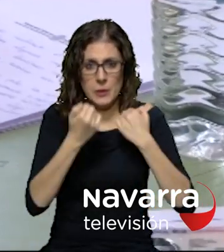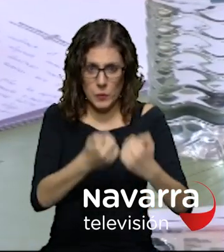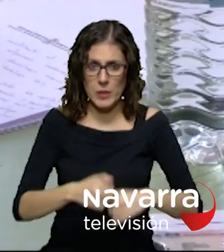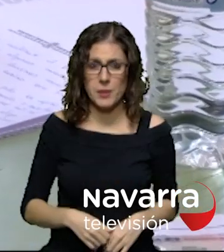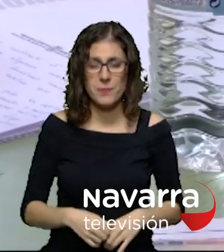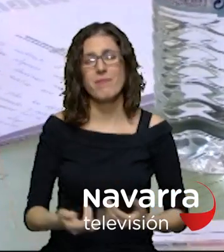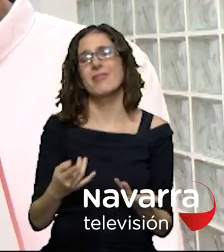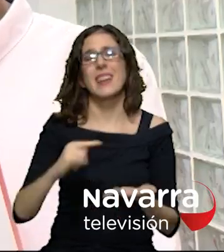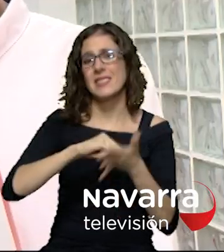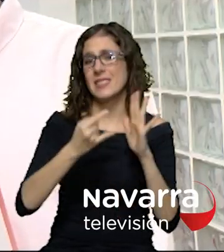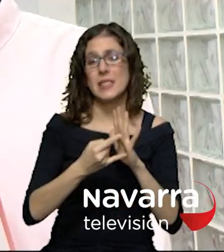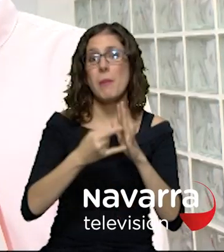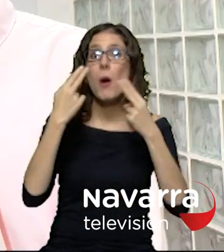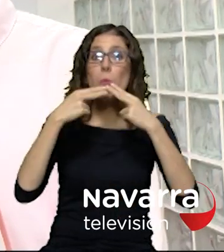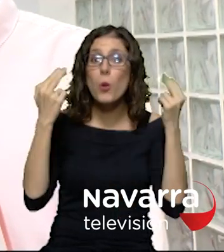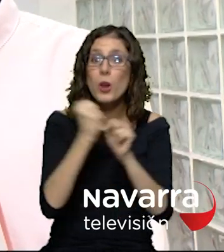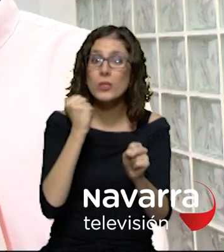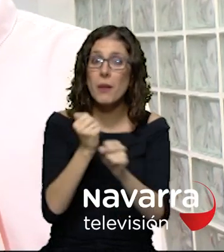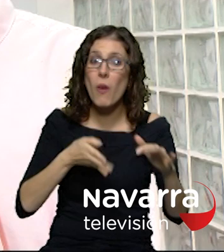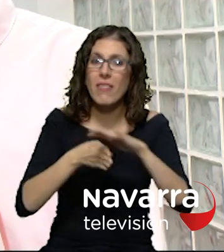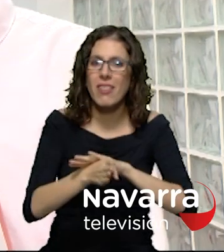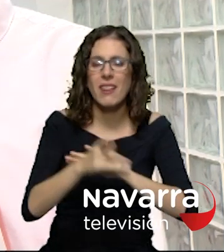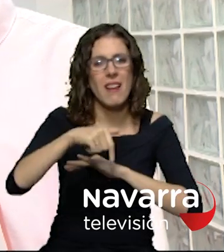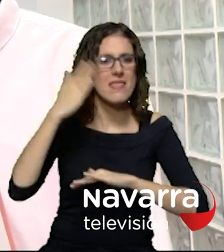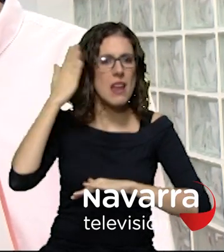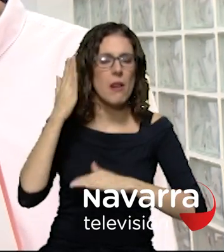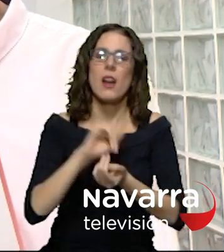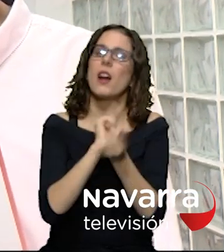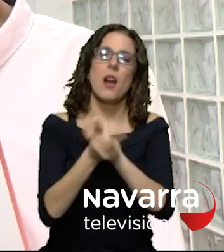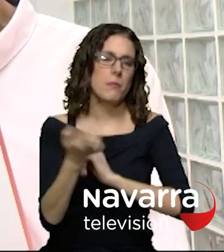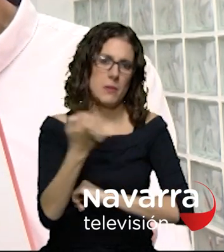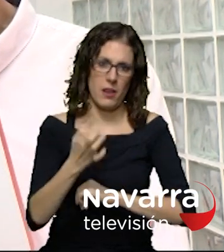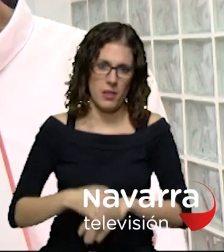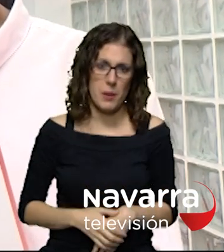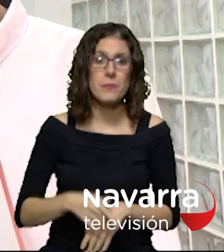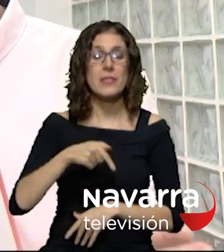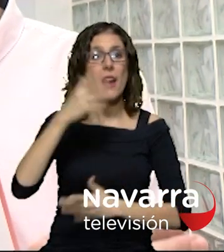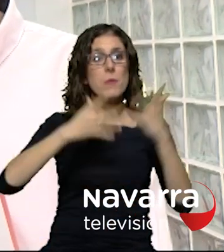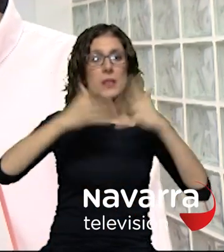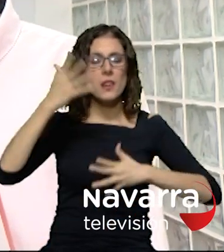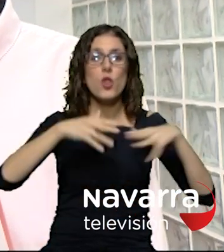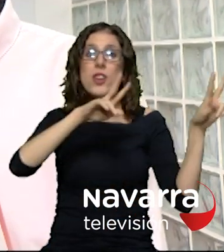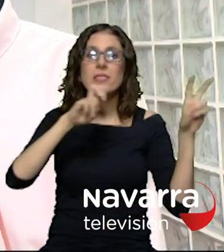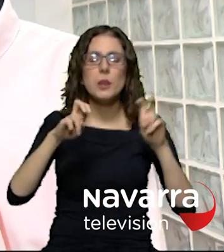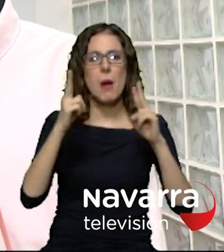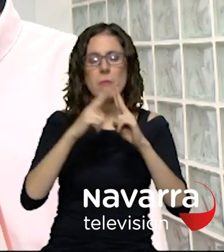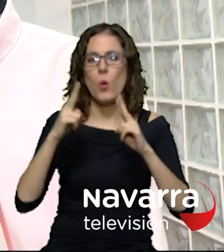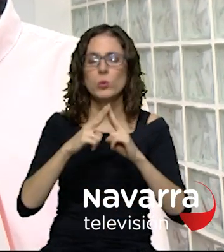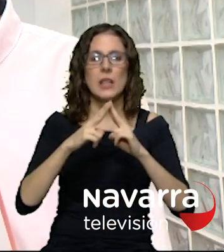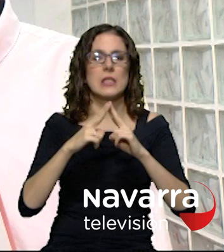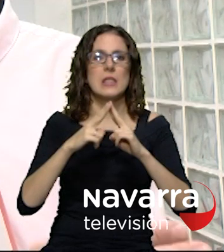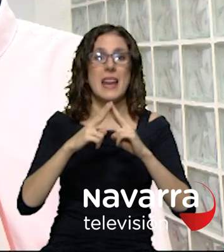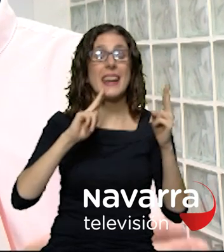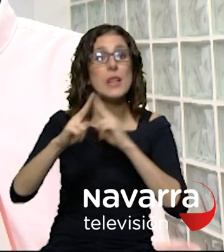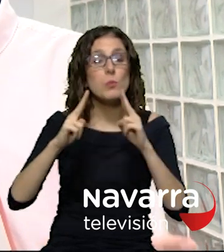empleo público de navarra que se planteen unas preguntas unos temarios por parte de la administración que publique la administración el temario